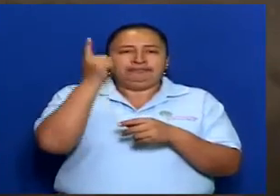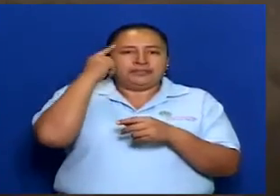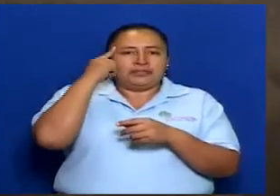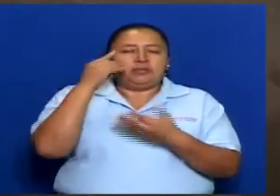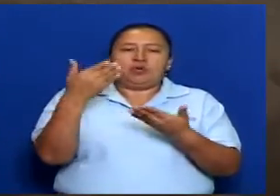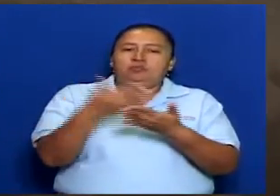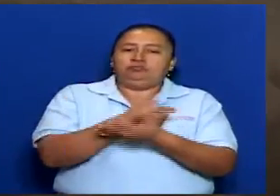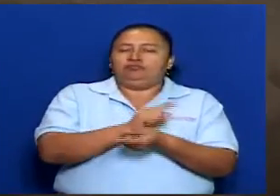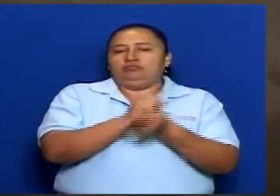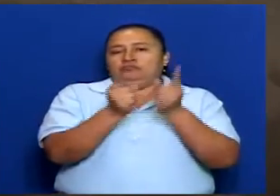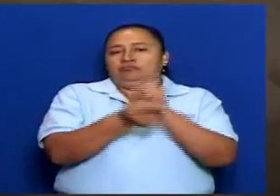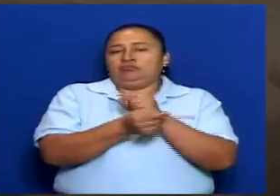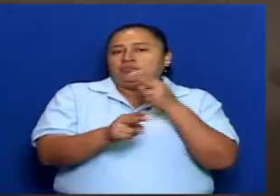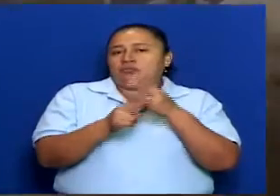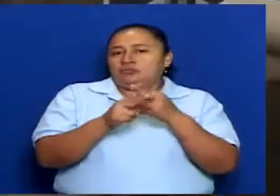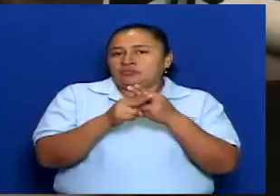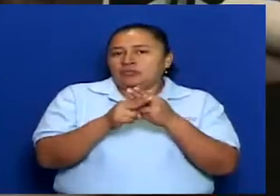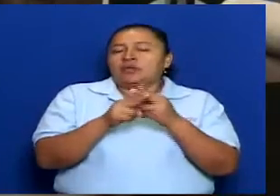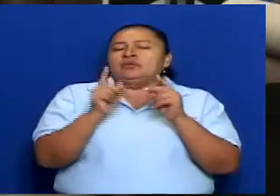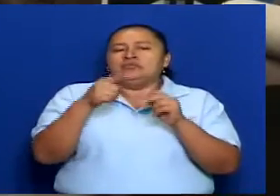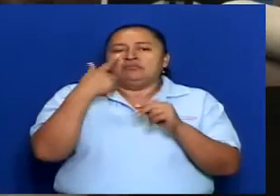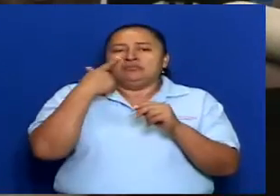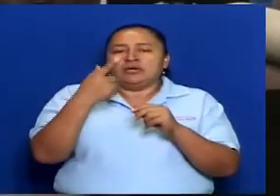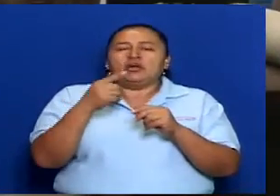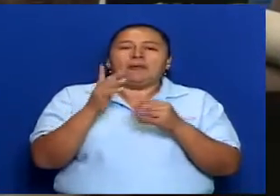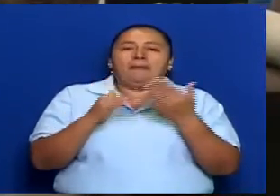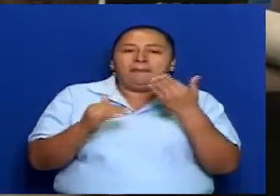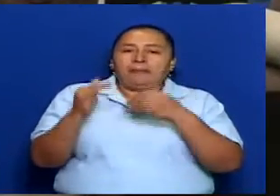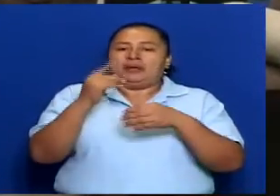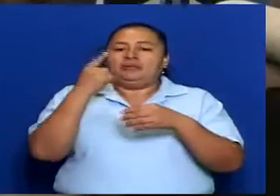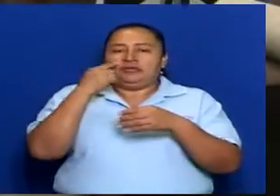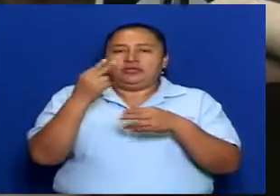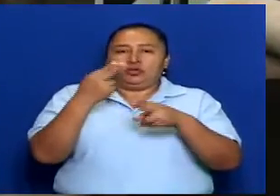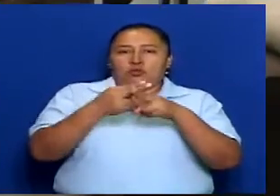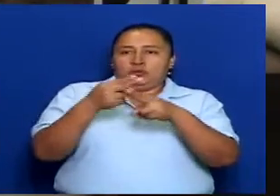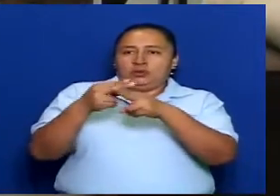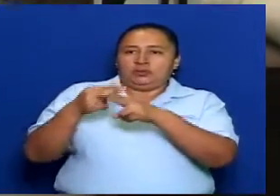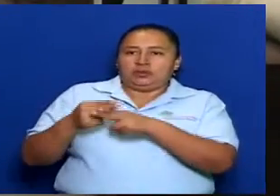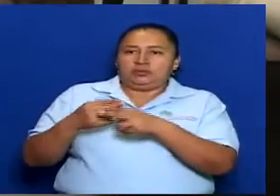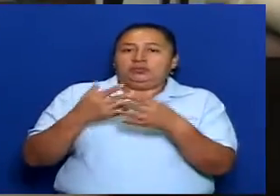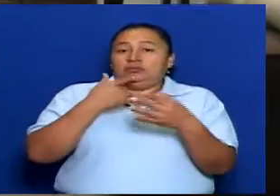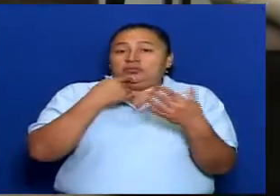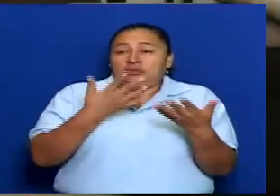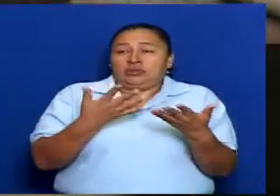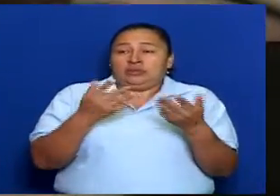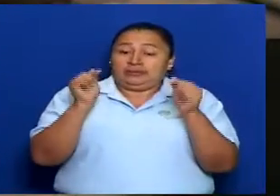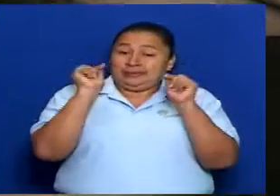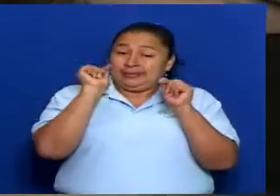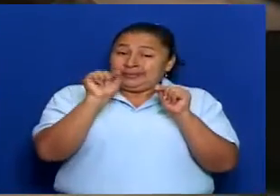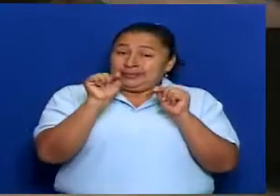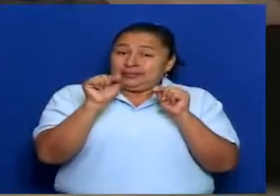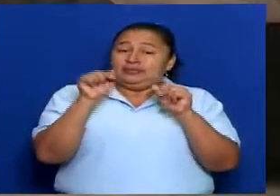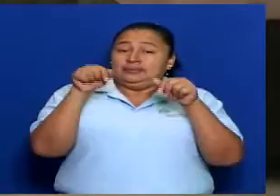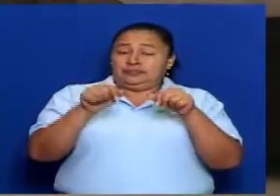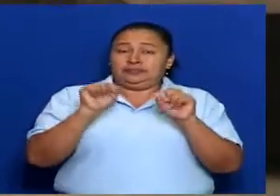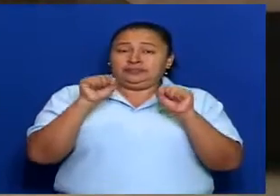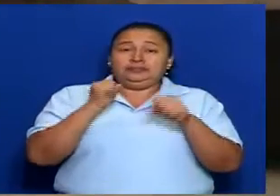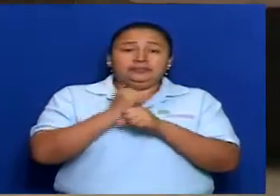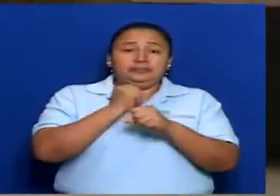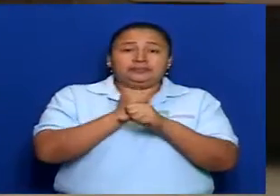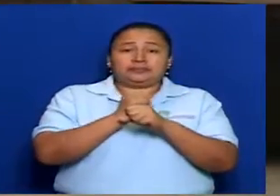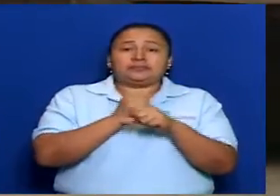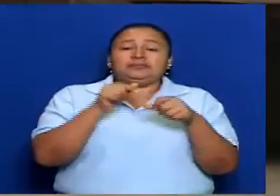decir, tenerlos más visibles, los nombres, porque desde allí es que entonces